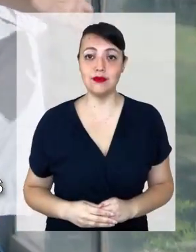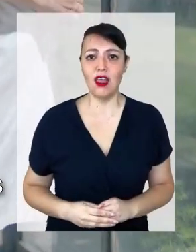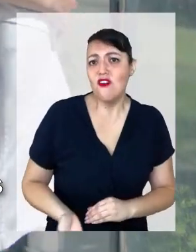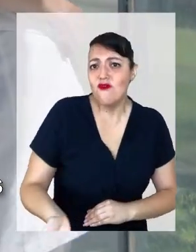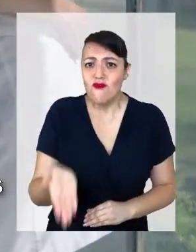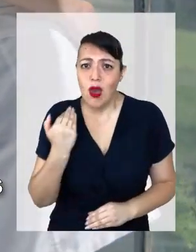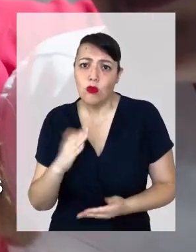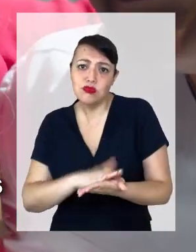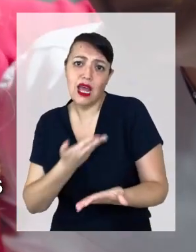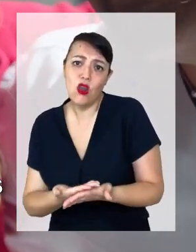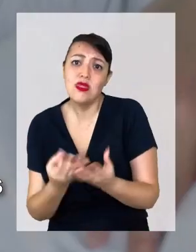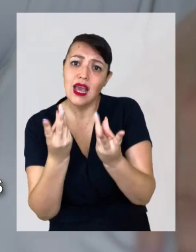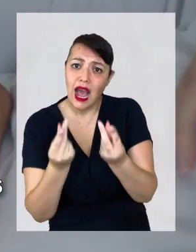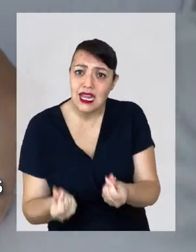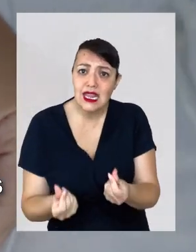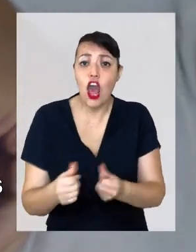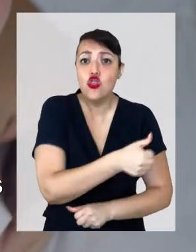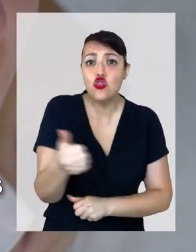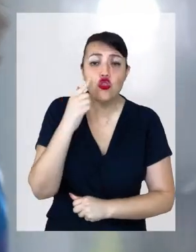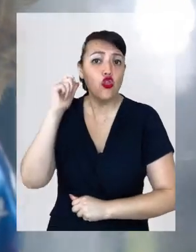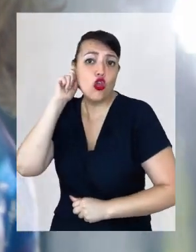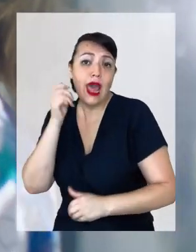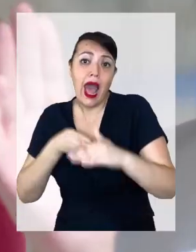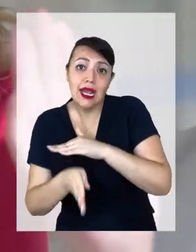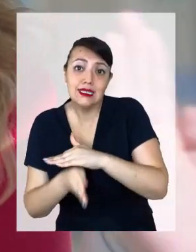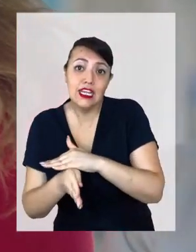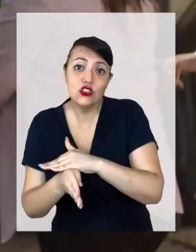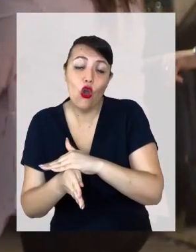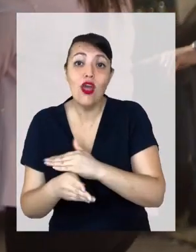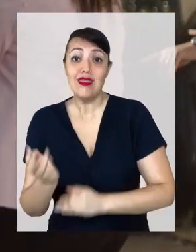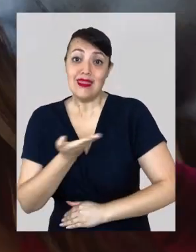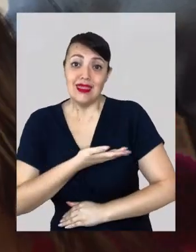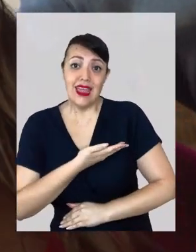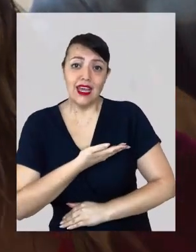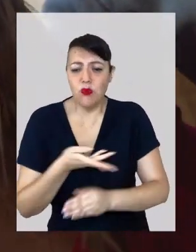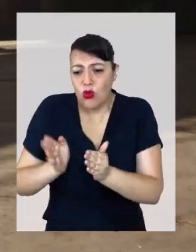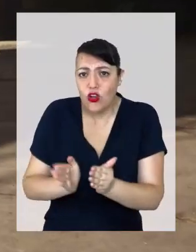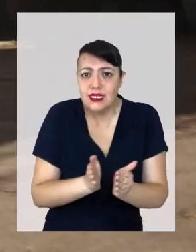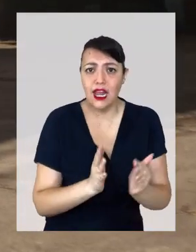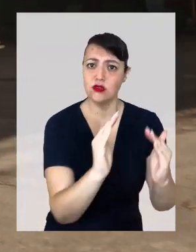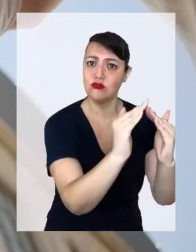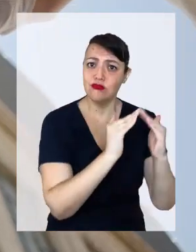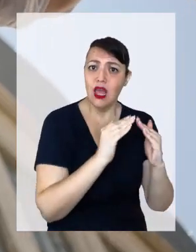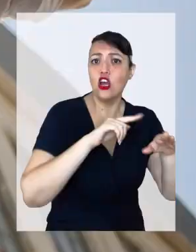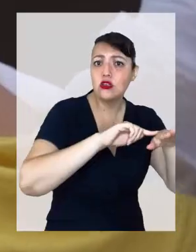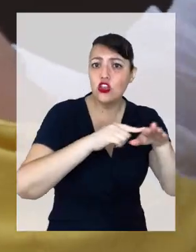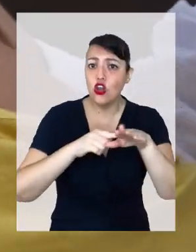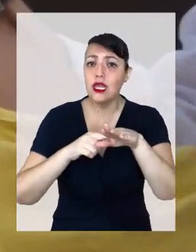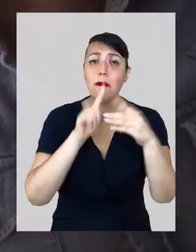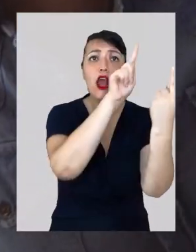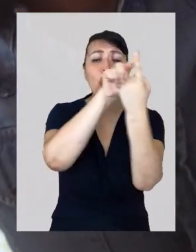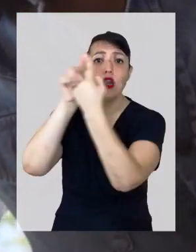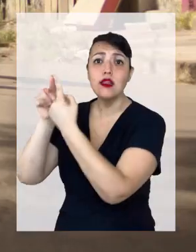Vamos por una salud de calidad y a las que todos y todas tengan acceso. Nos vamos a organizar con el barrio, usando tecnología